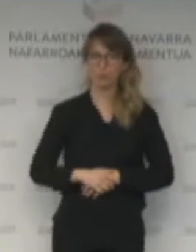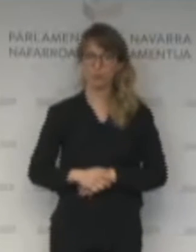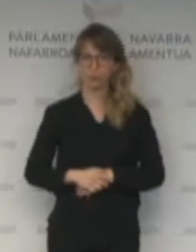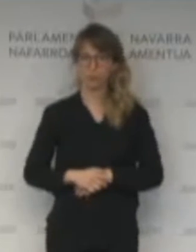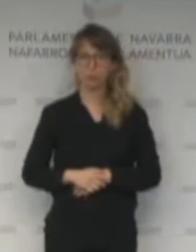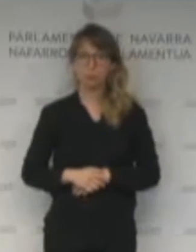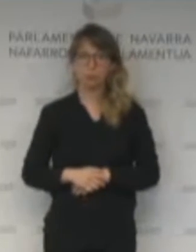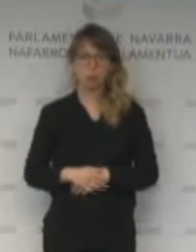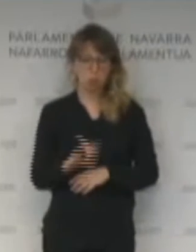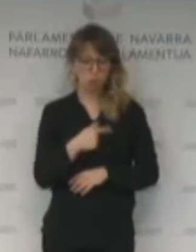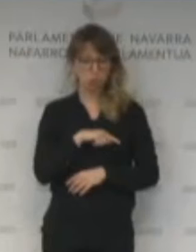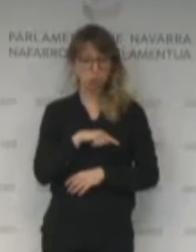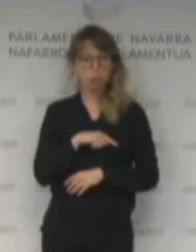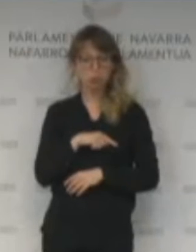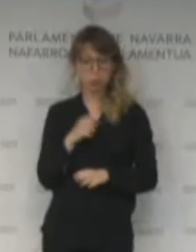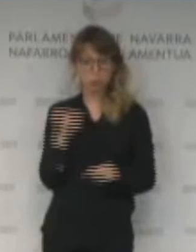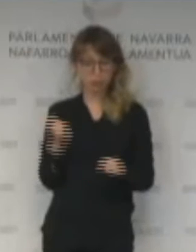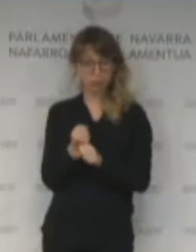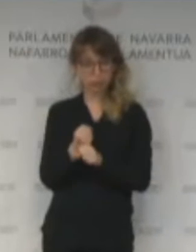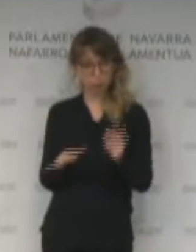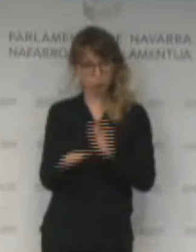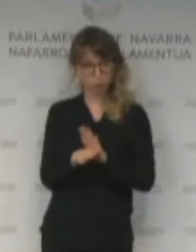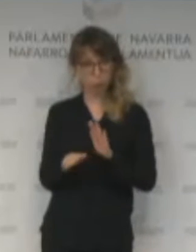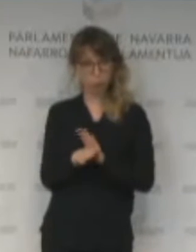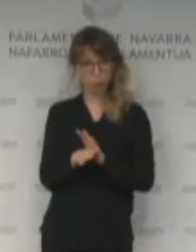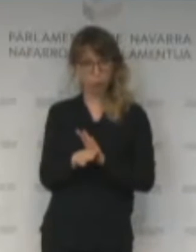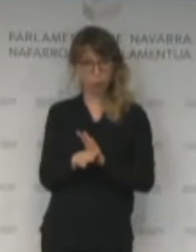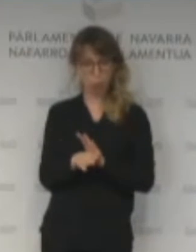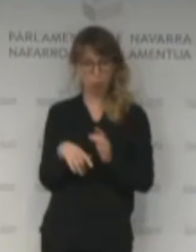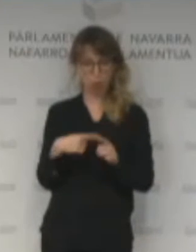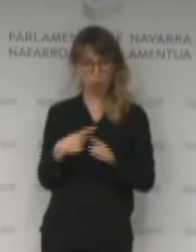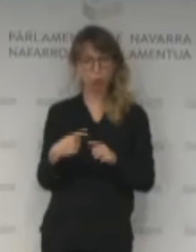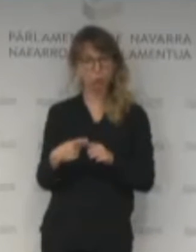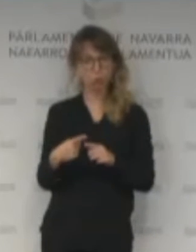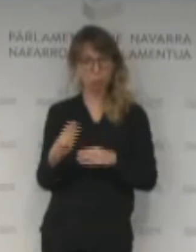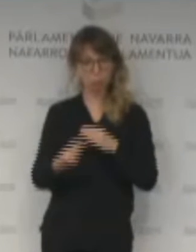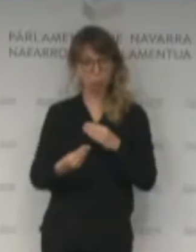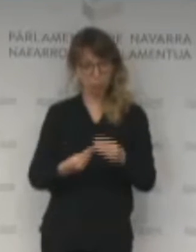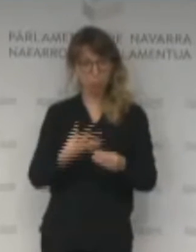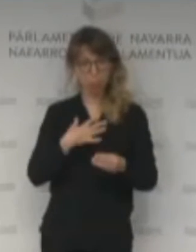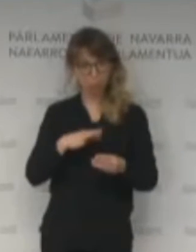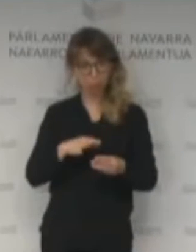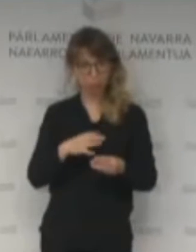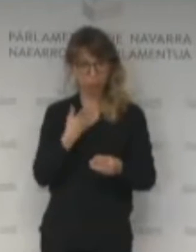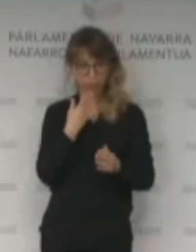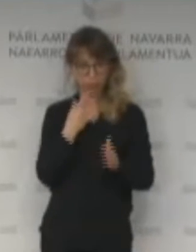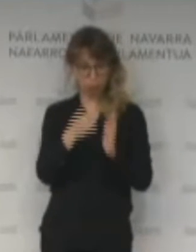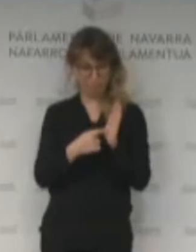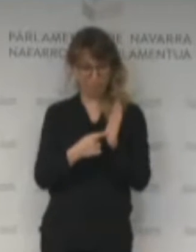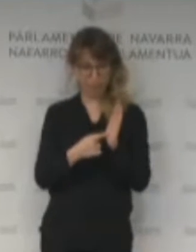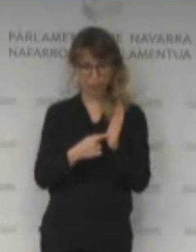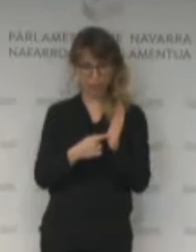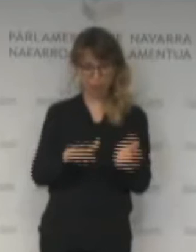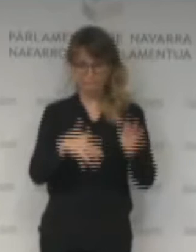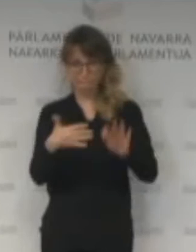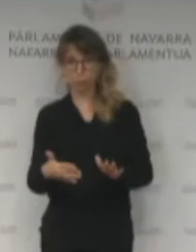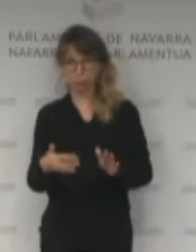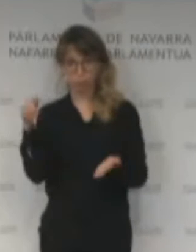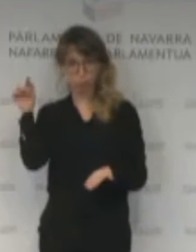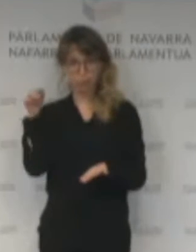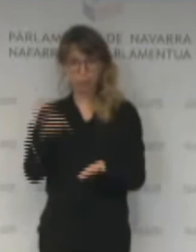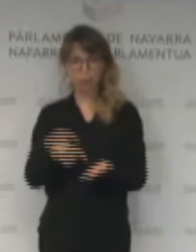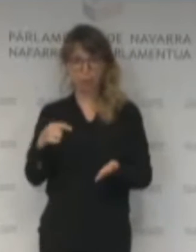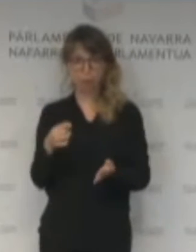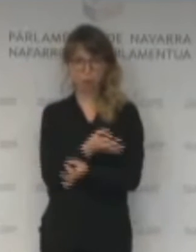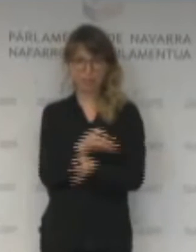trabajando y seguimos haciendo lo que podíamos hacer, que no era otra cosa que tomar medidas lo más rápido posible, con la mayor